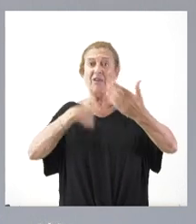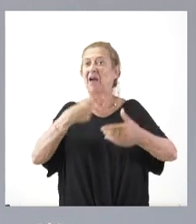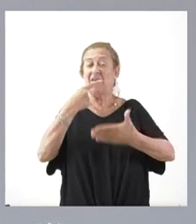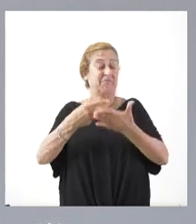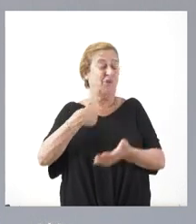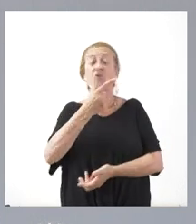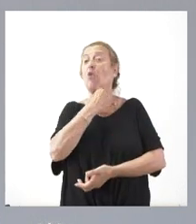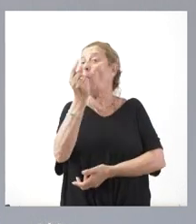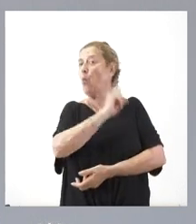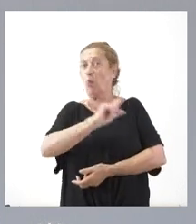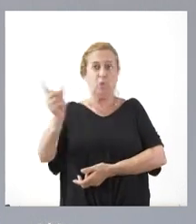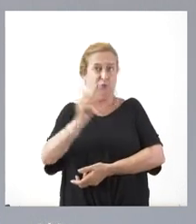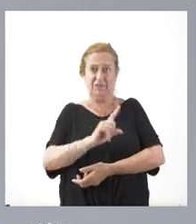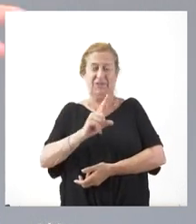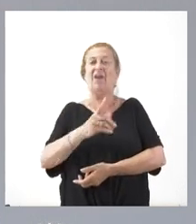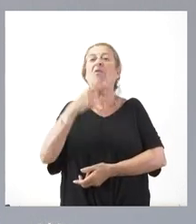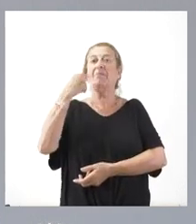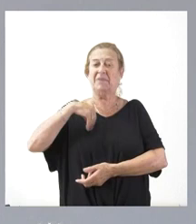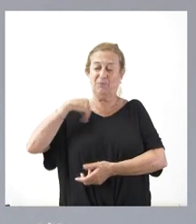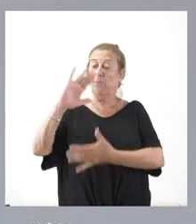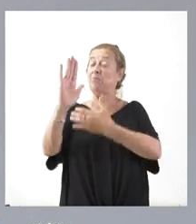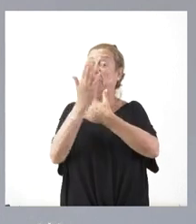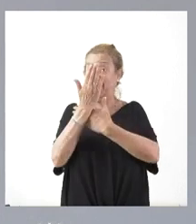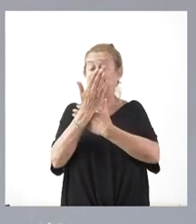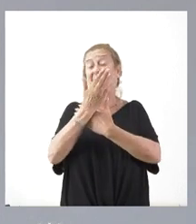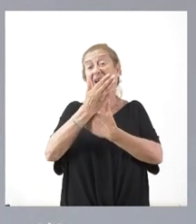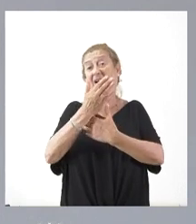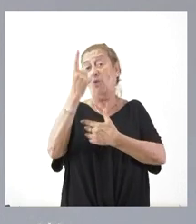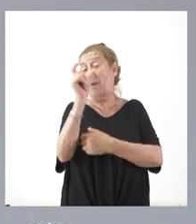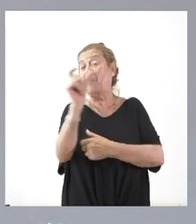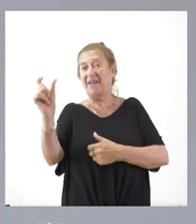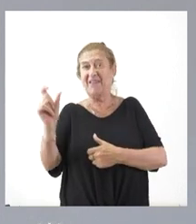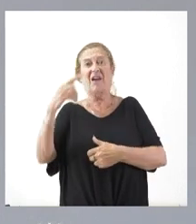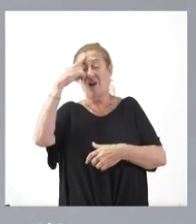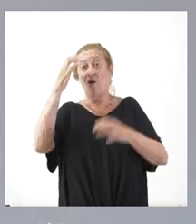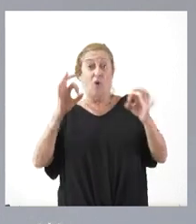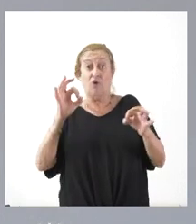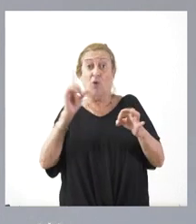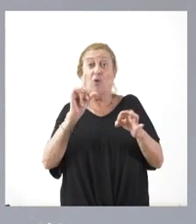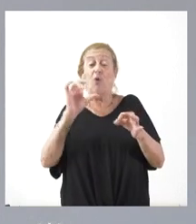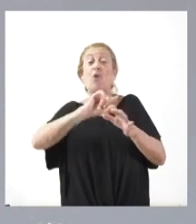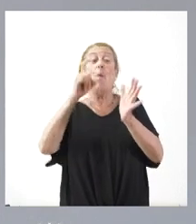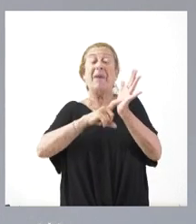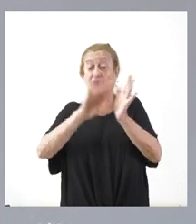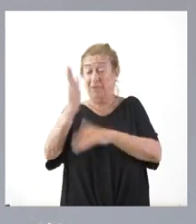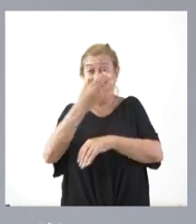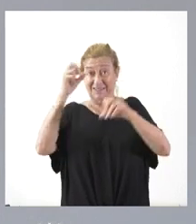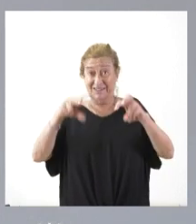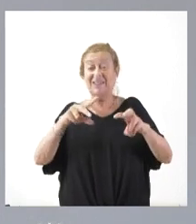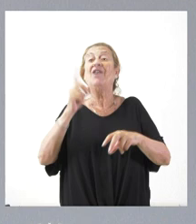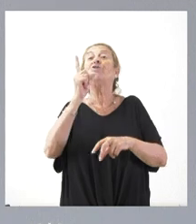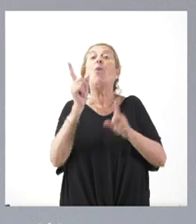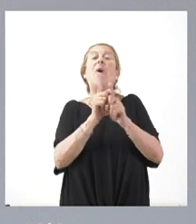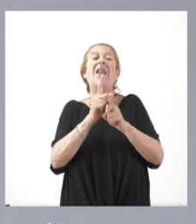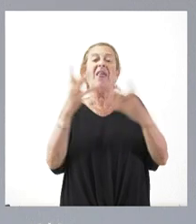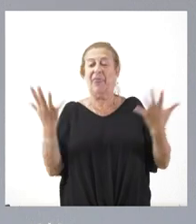les gusta una parte de lo que hayan planteado, dentro de que, lógicamente, no se ha planteado en su integridad, sino en un mero esbozo,